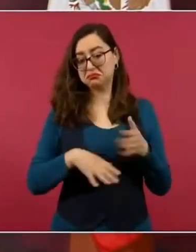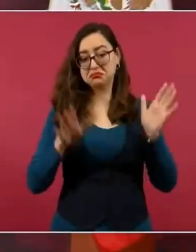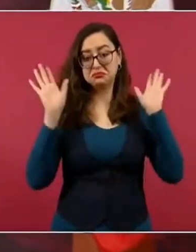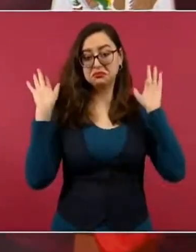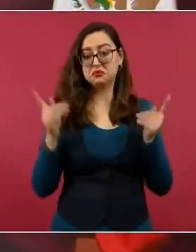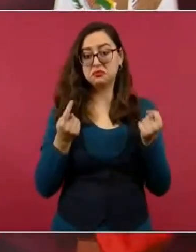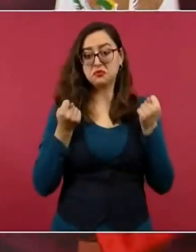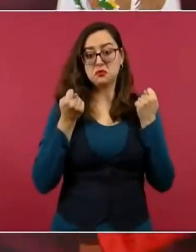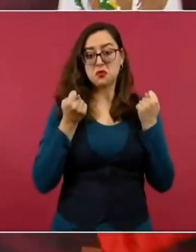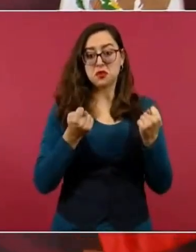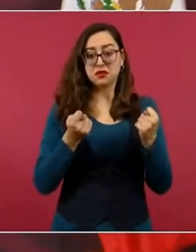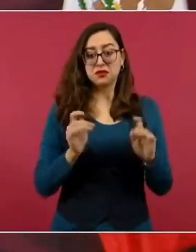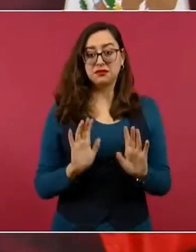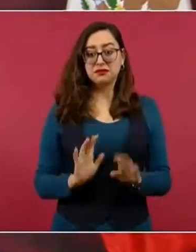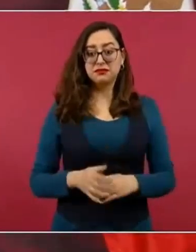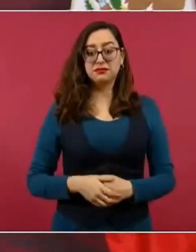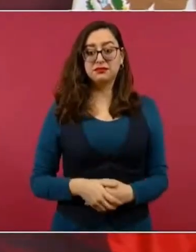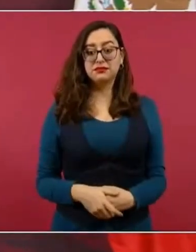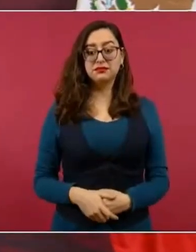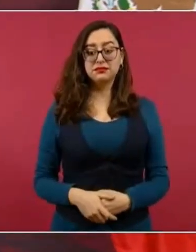con toda la libertad